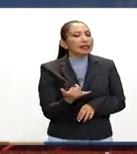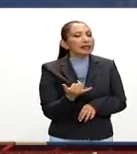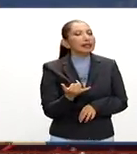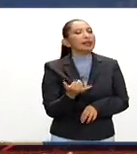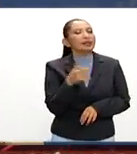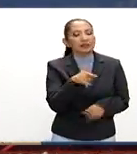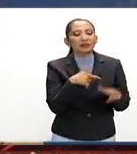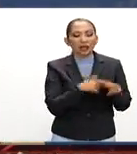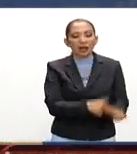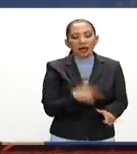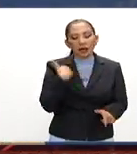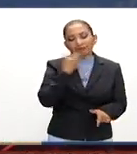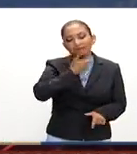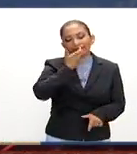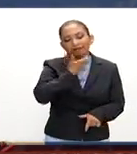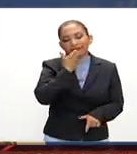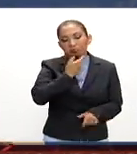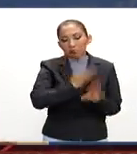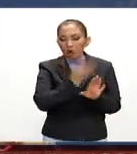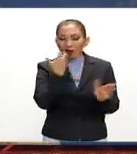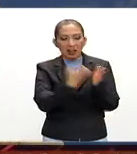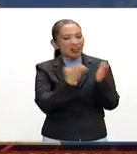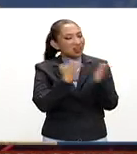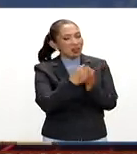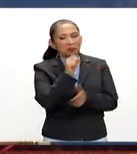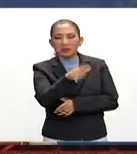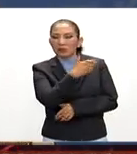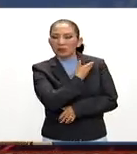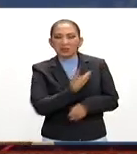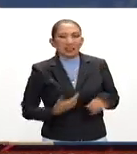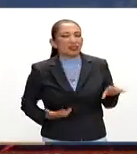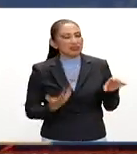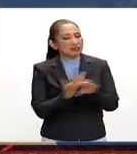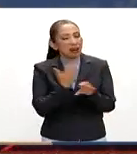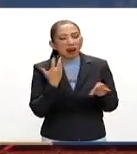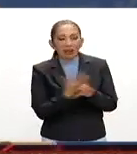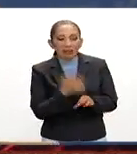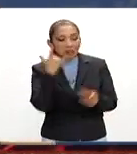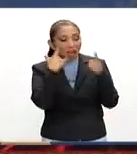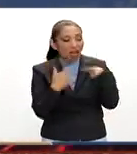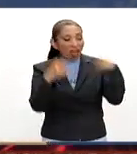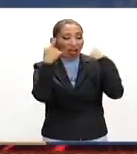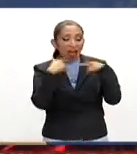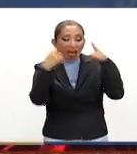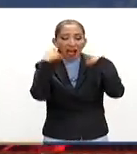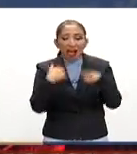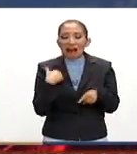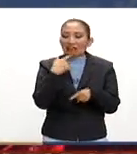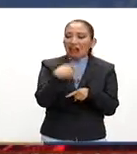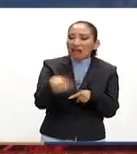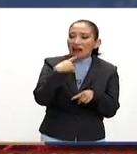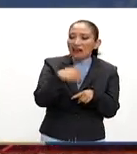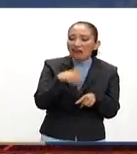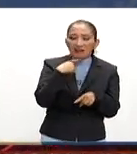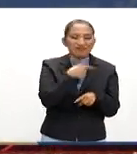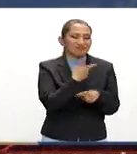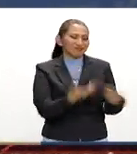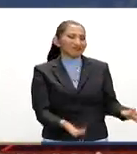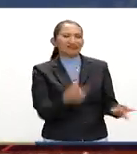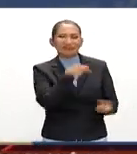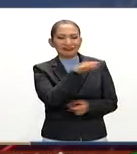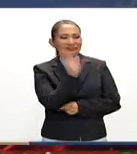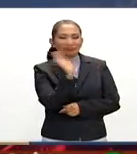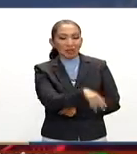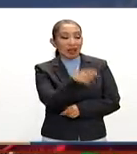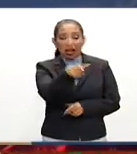pues siga con esta tradición. Ya ha sido muy criticado por el propio presidente Barack Obama por estos lloriqueos, los definió así, de proclamar un